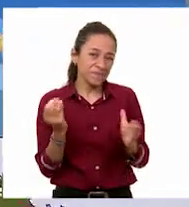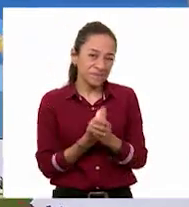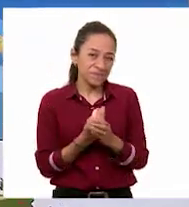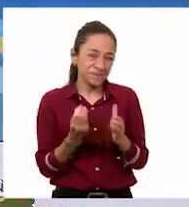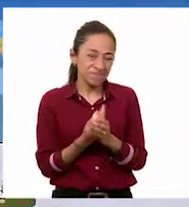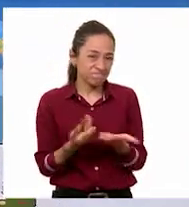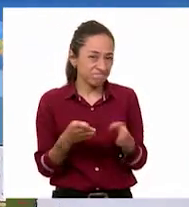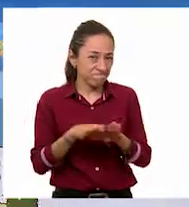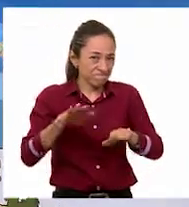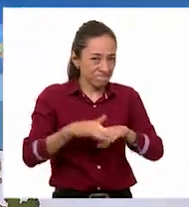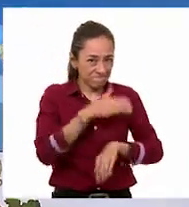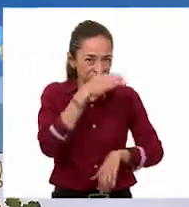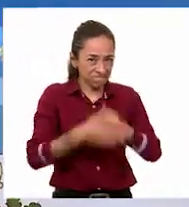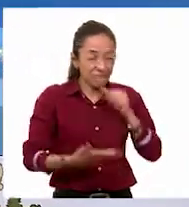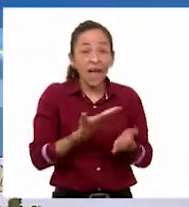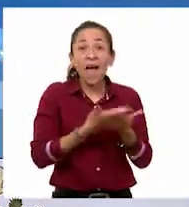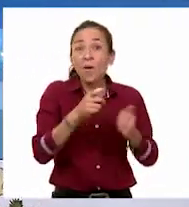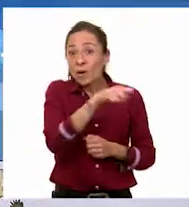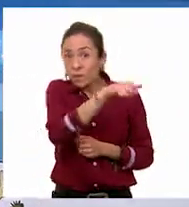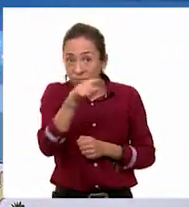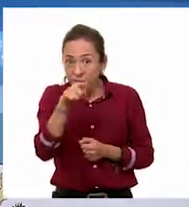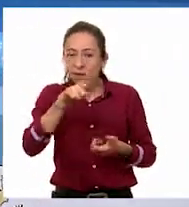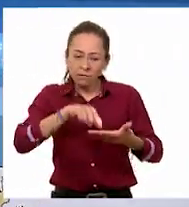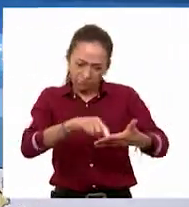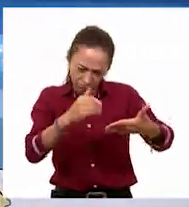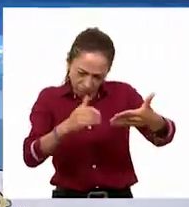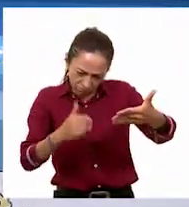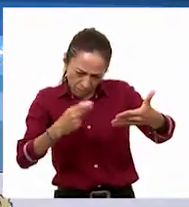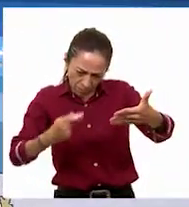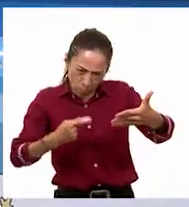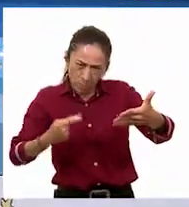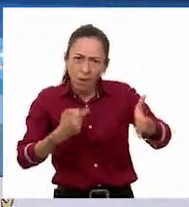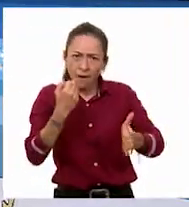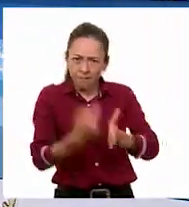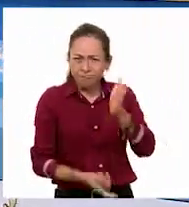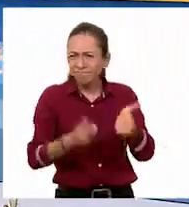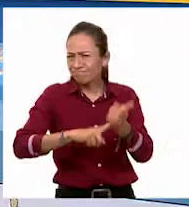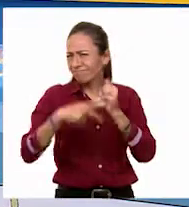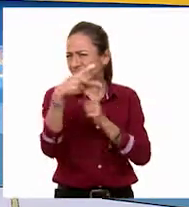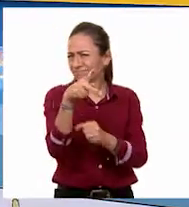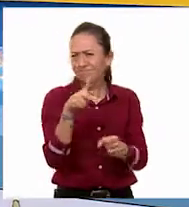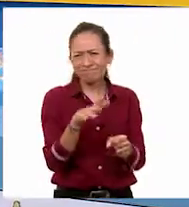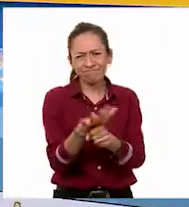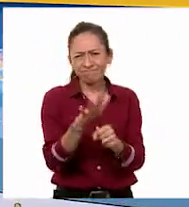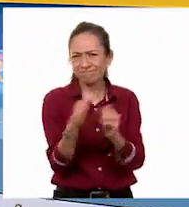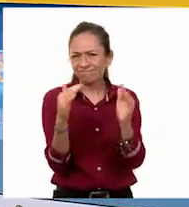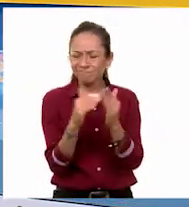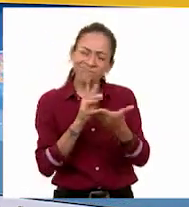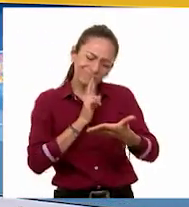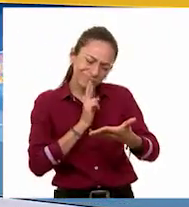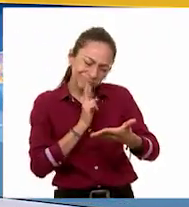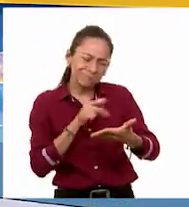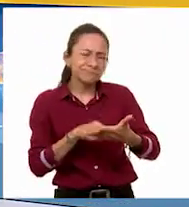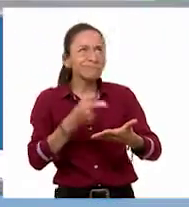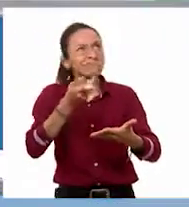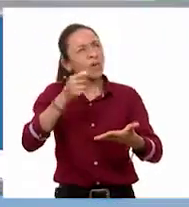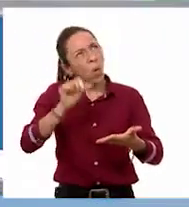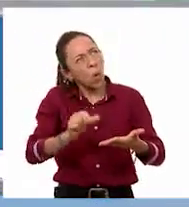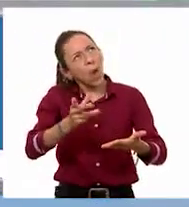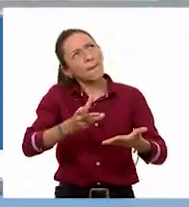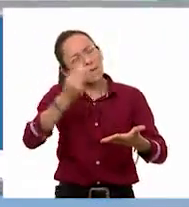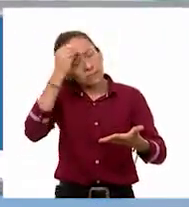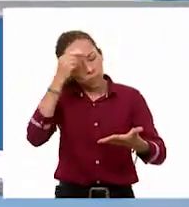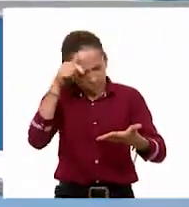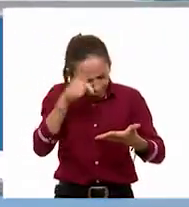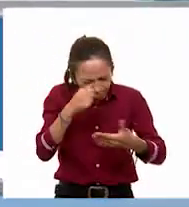ustedes sigan contestando las preguntas que faltan en casa para que apliquen y afiancen lo aprendido. Eh,